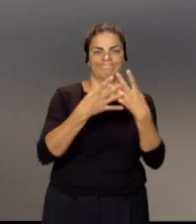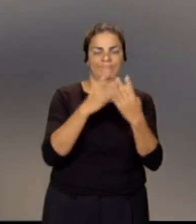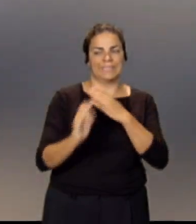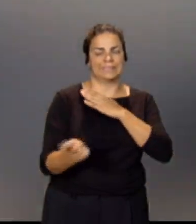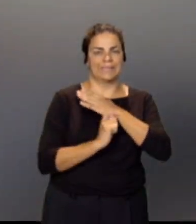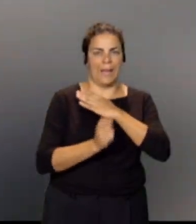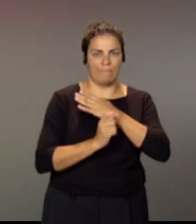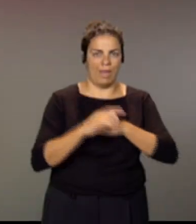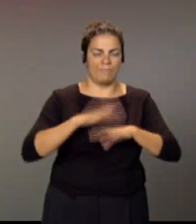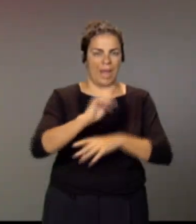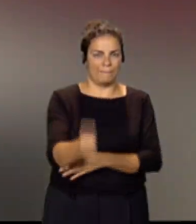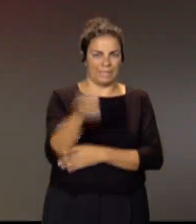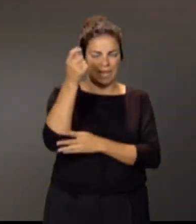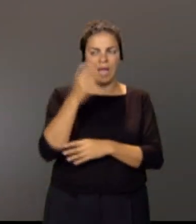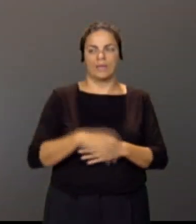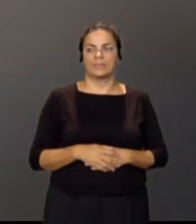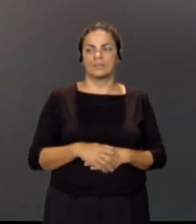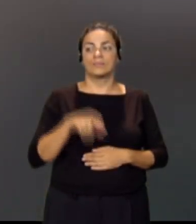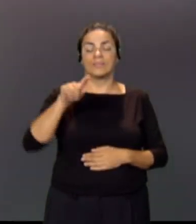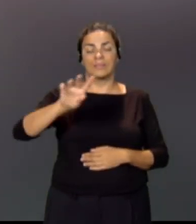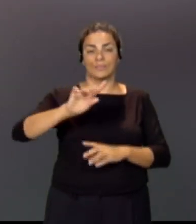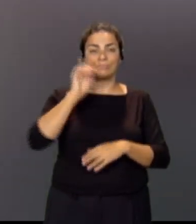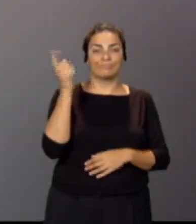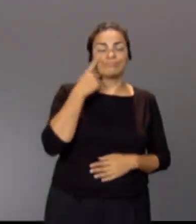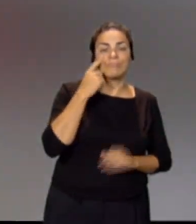Va a pescar. Esto es lo que encontramos en el Médano.